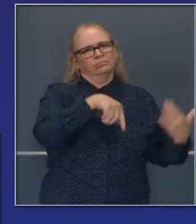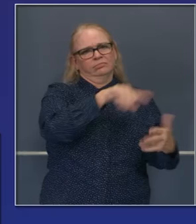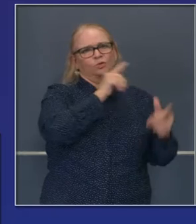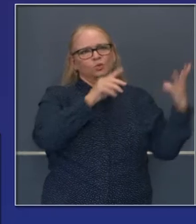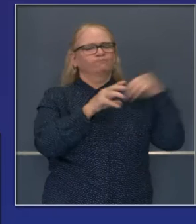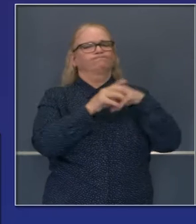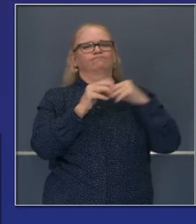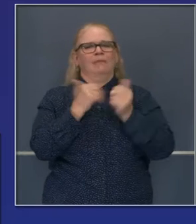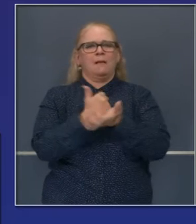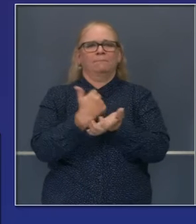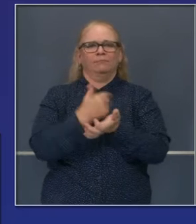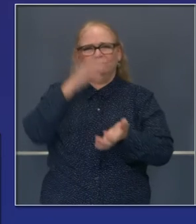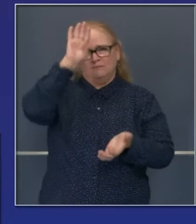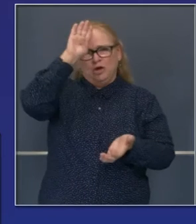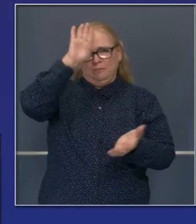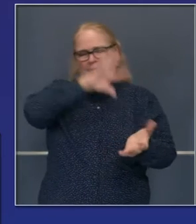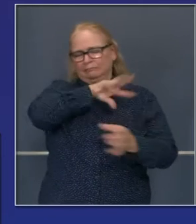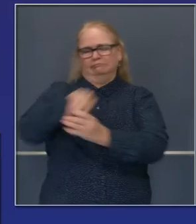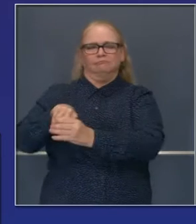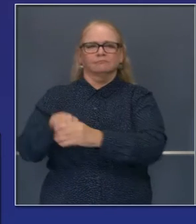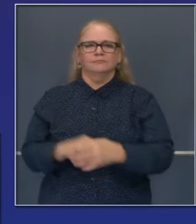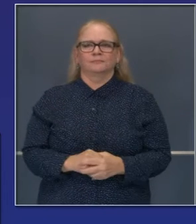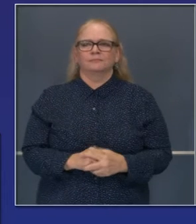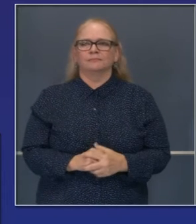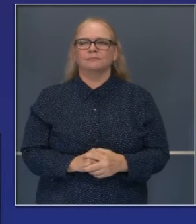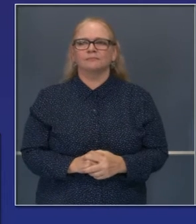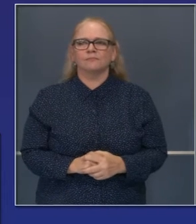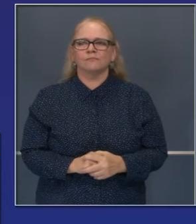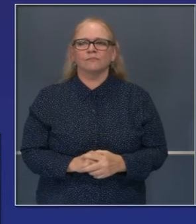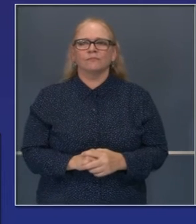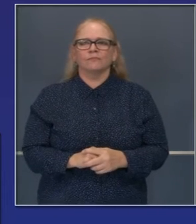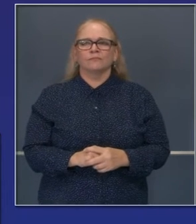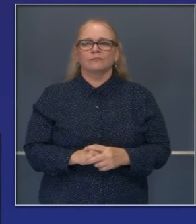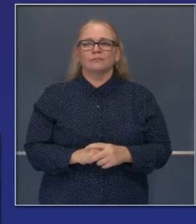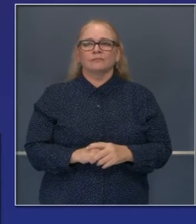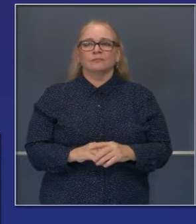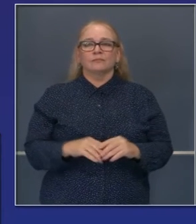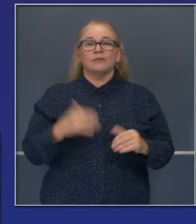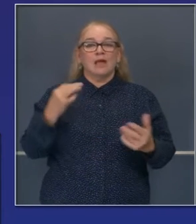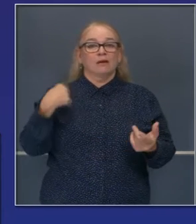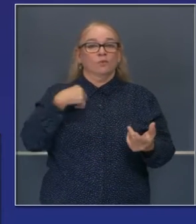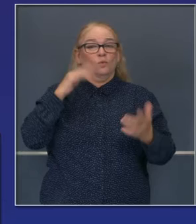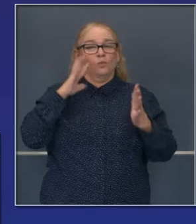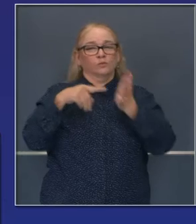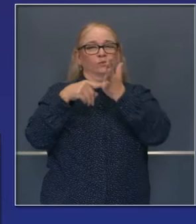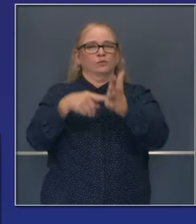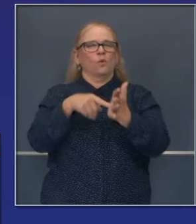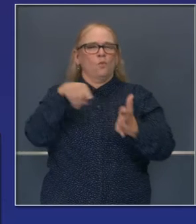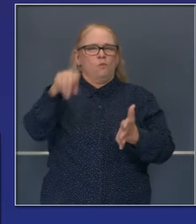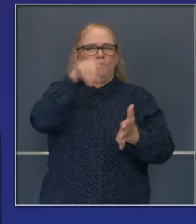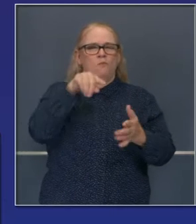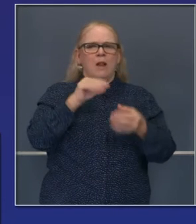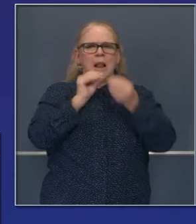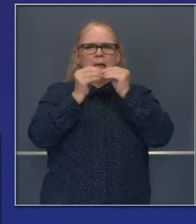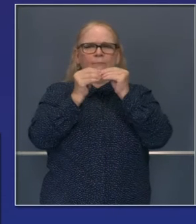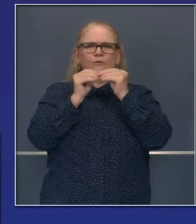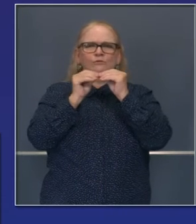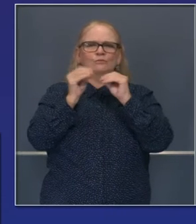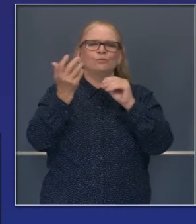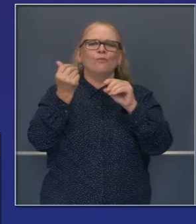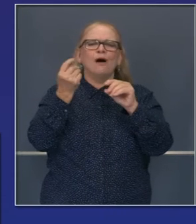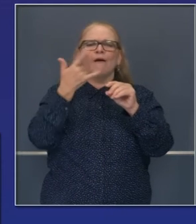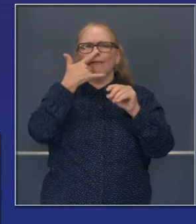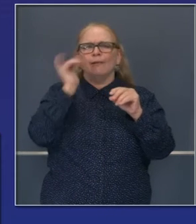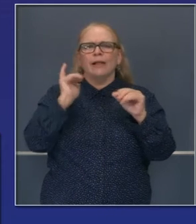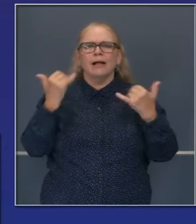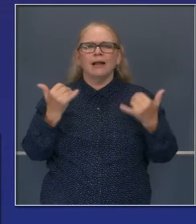esta presentación. Así que en un momento regresaré a eso. Quiero estar seguro de que